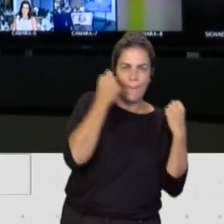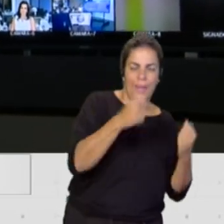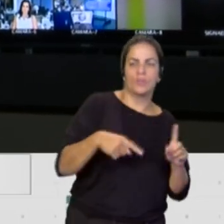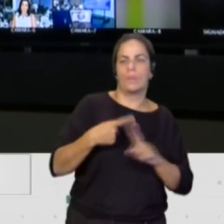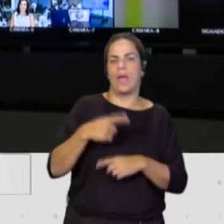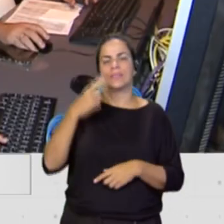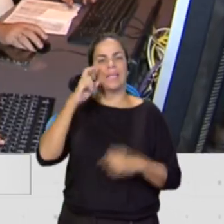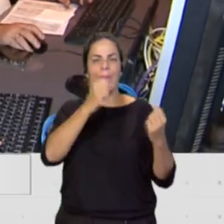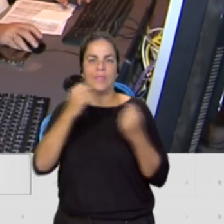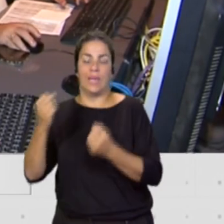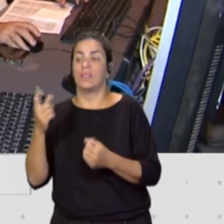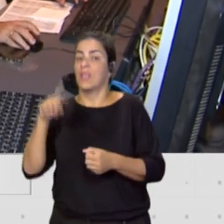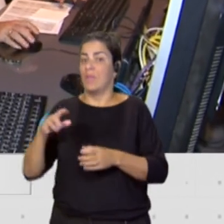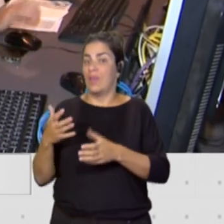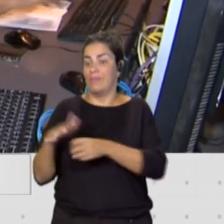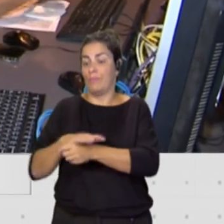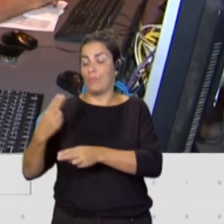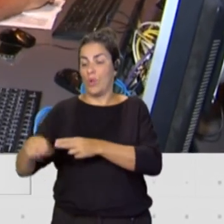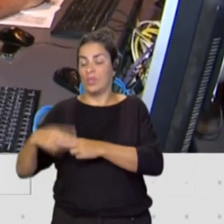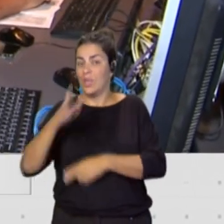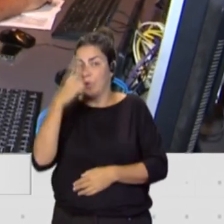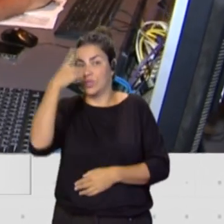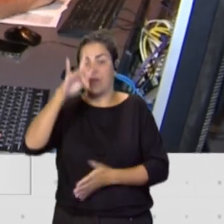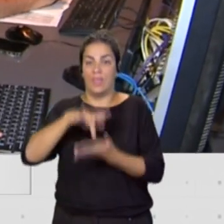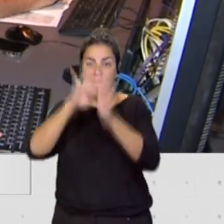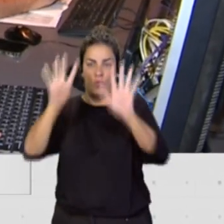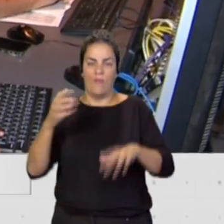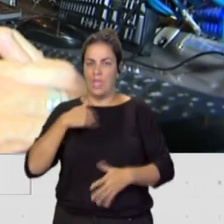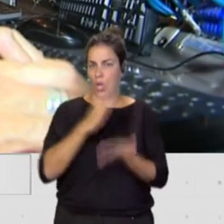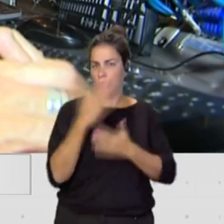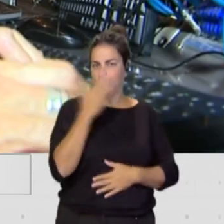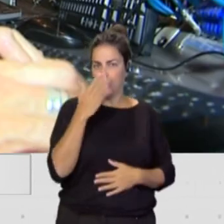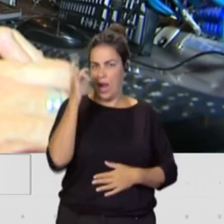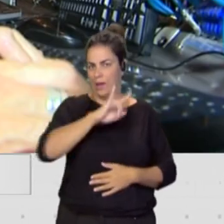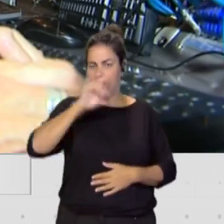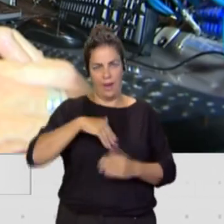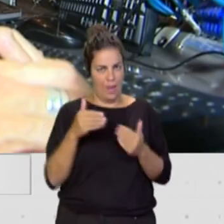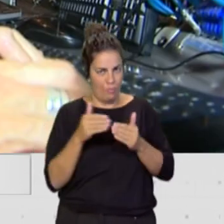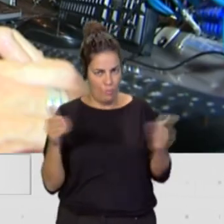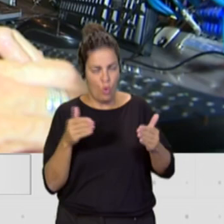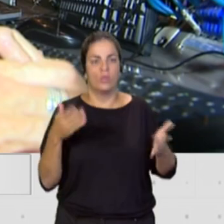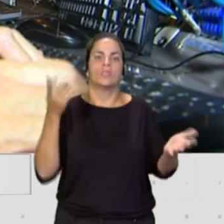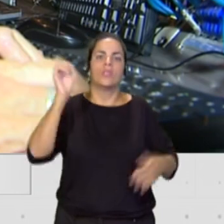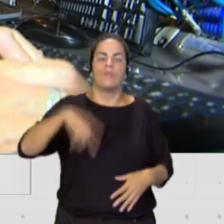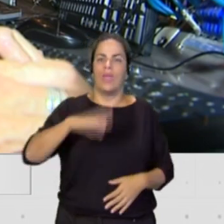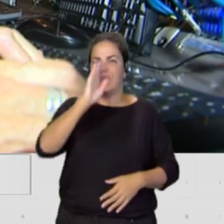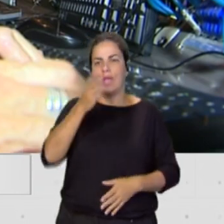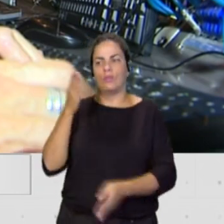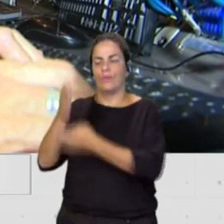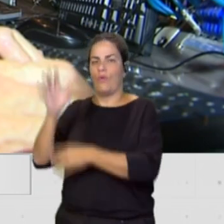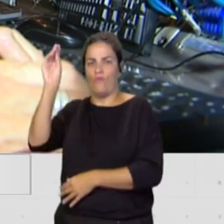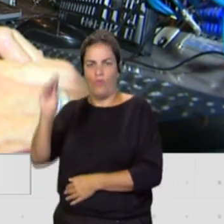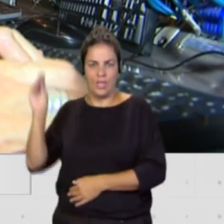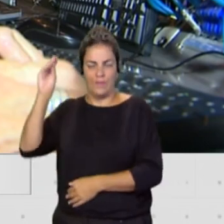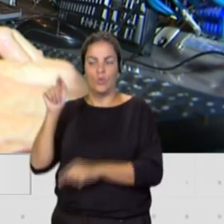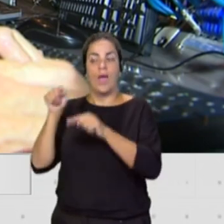política, porque ya sabes que el día 9 arranca de forma oficial el curso escolar en Canarias. Pues nos iremos también en directo hasta Fuerteventura. Desde